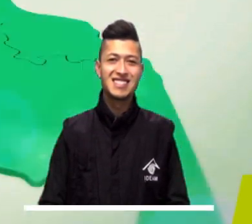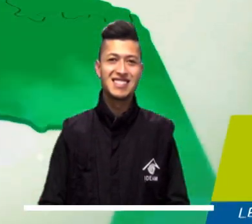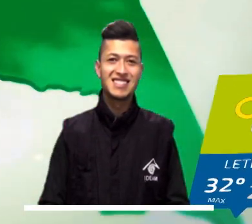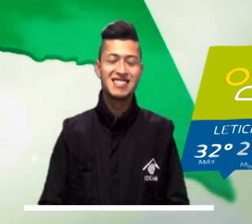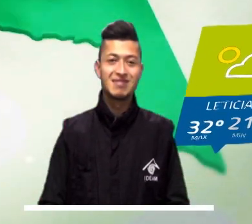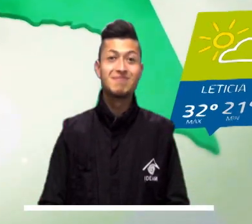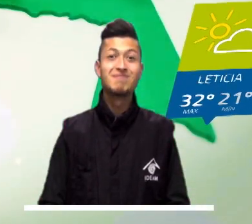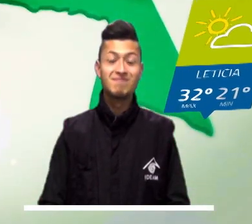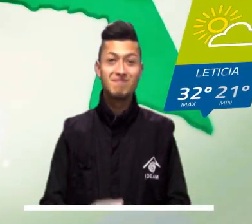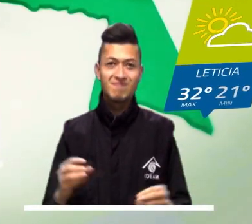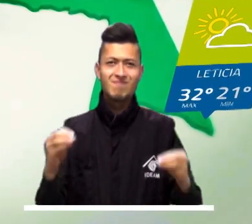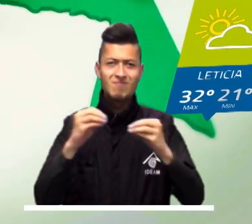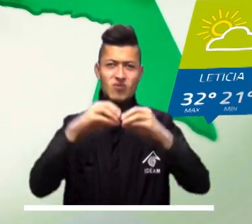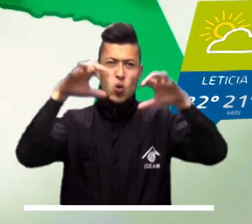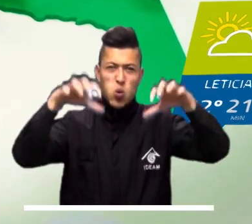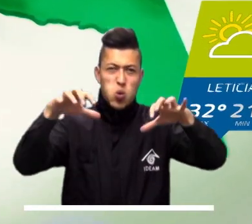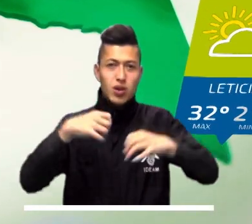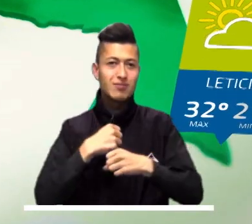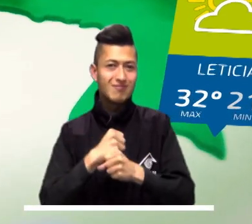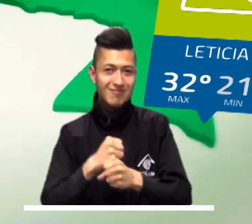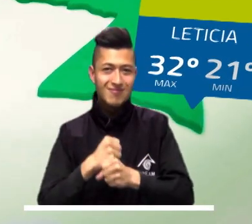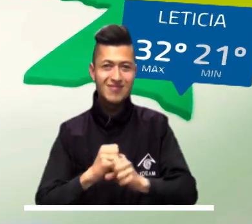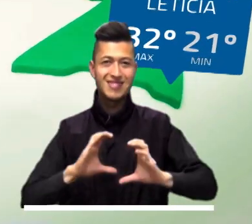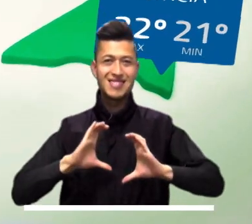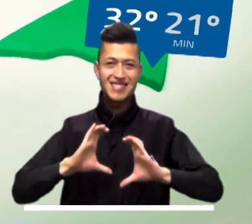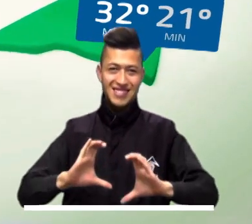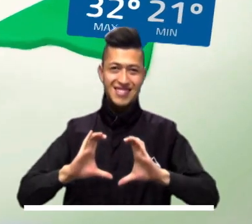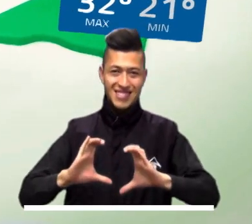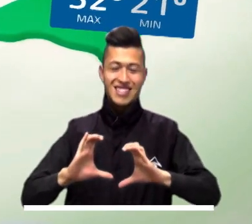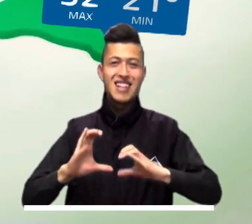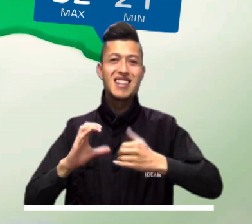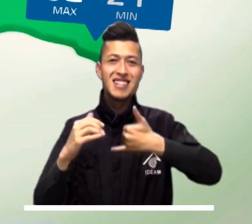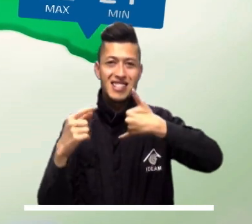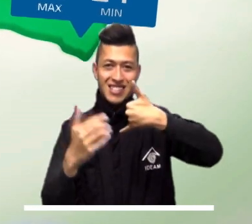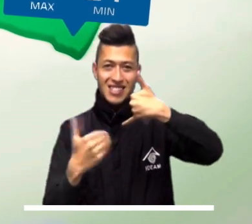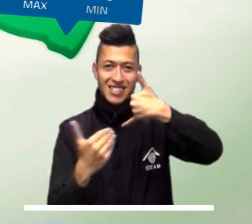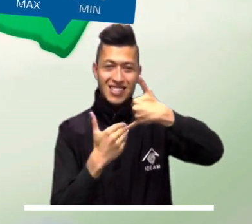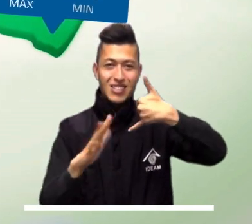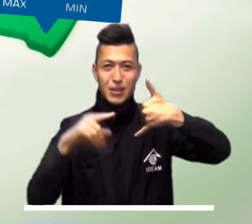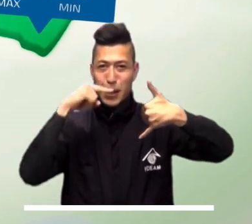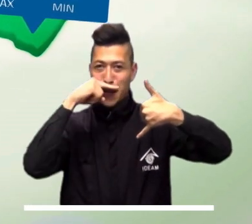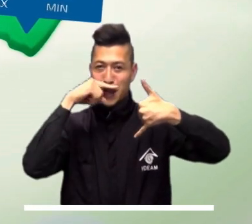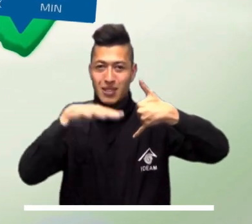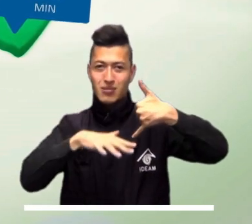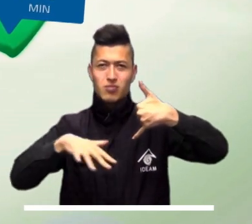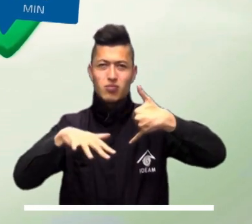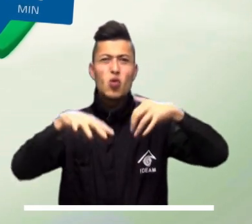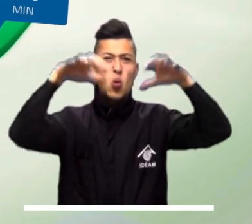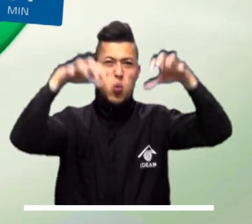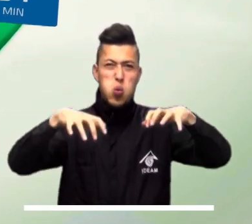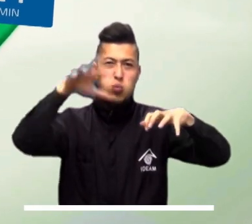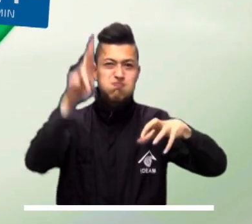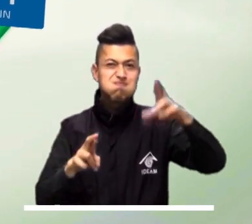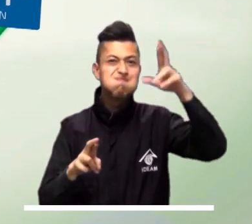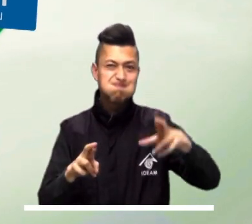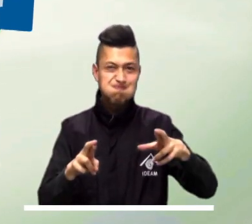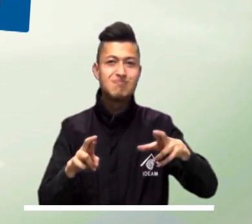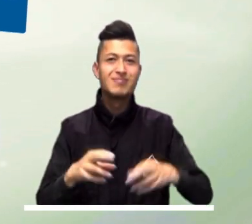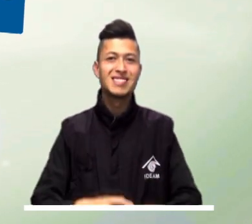Se estima también que llueva en Baupés, Caquetá y en el centro de Amazonas, otra vez con posibles descargas eléctricas.